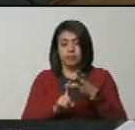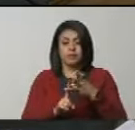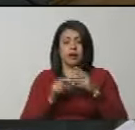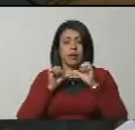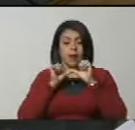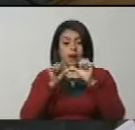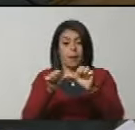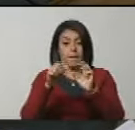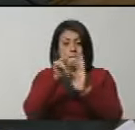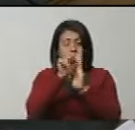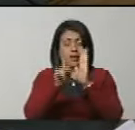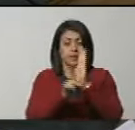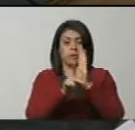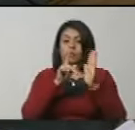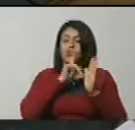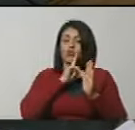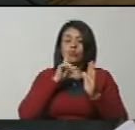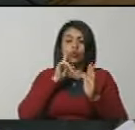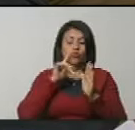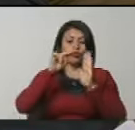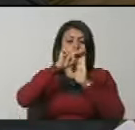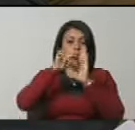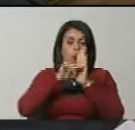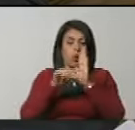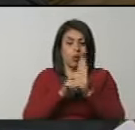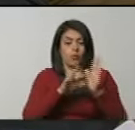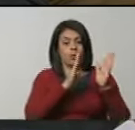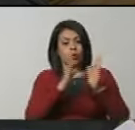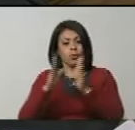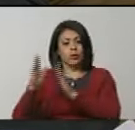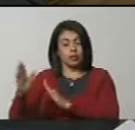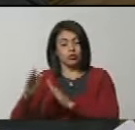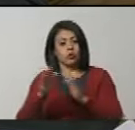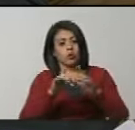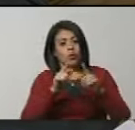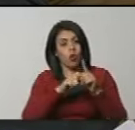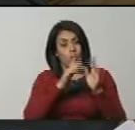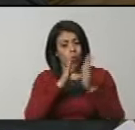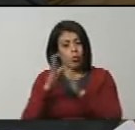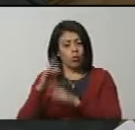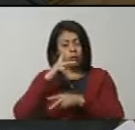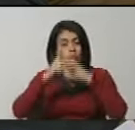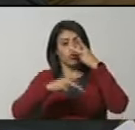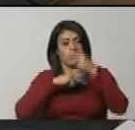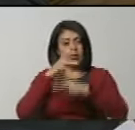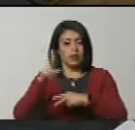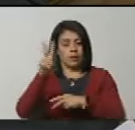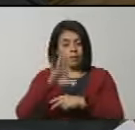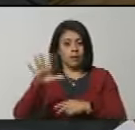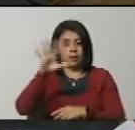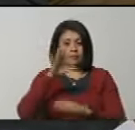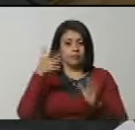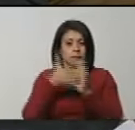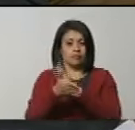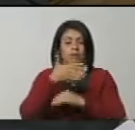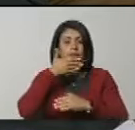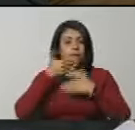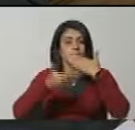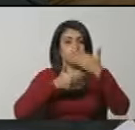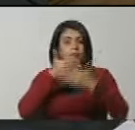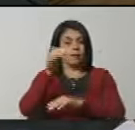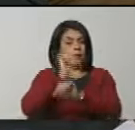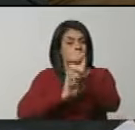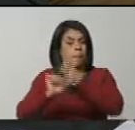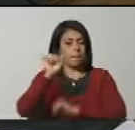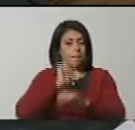establecer principios y criterios de coordinación y orientación de la política del Estado en lo ateniente a la recuperación,